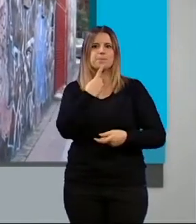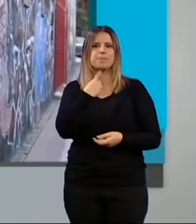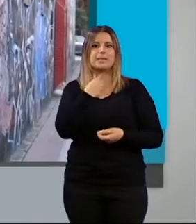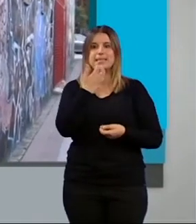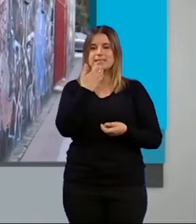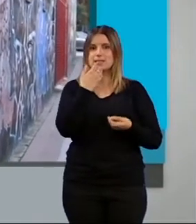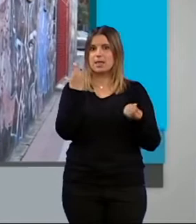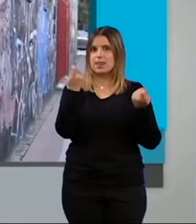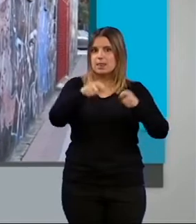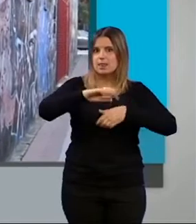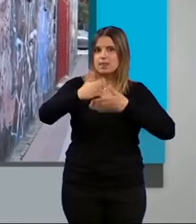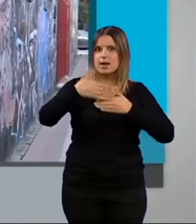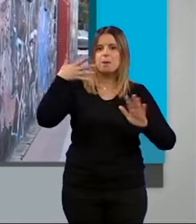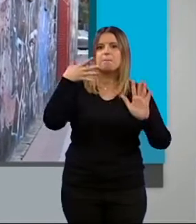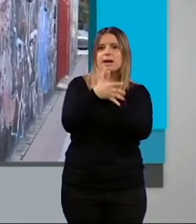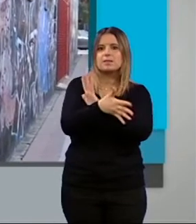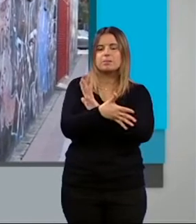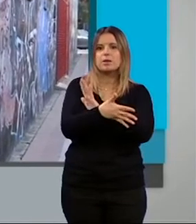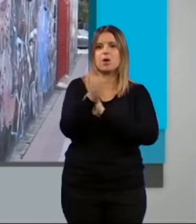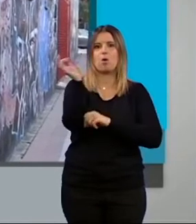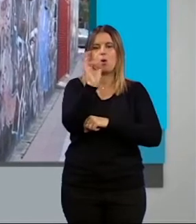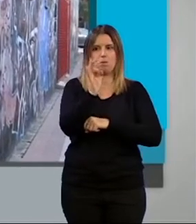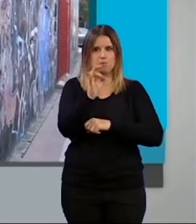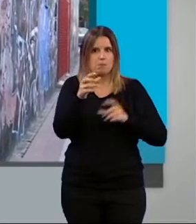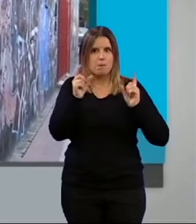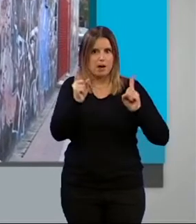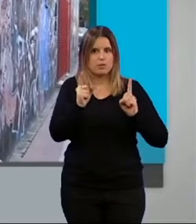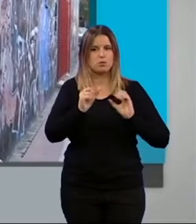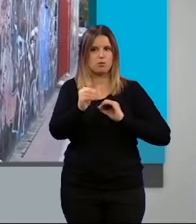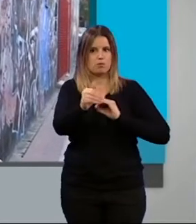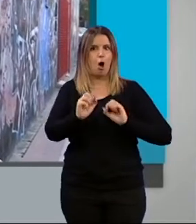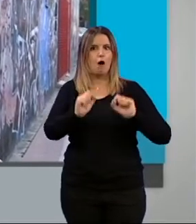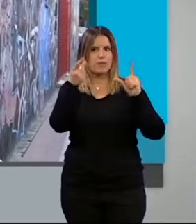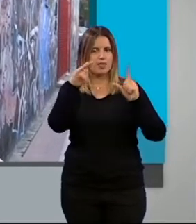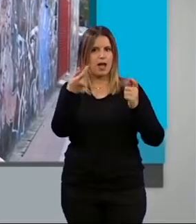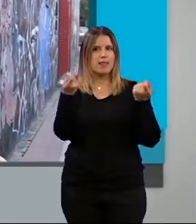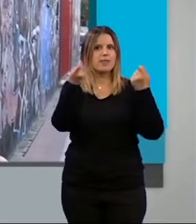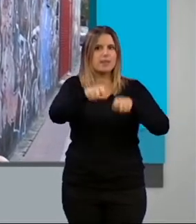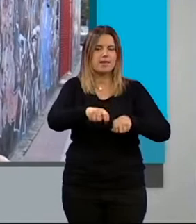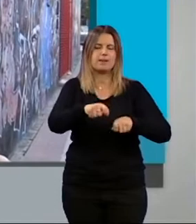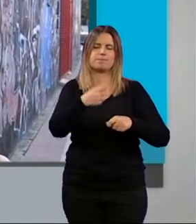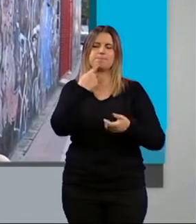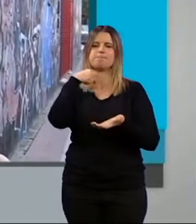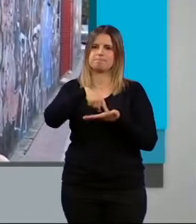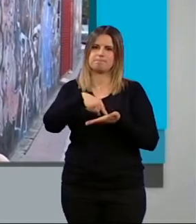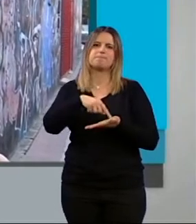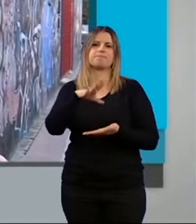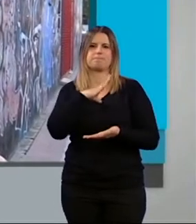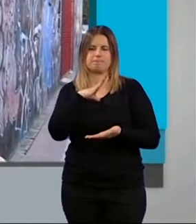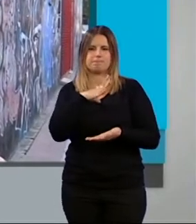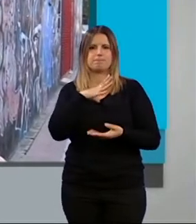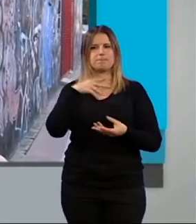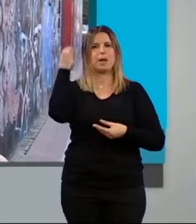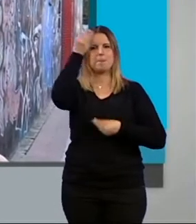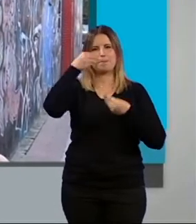cierre va a ser definitivo y en caso de que tengan previsto que se cierre definitivamente que reconsideren, exigimos que reconsideren esa